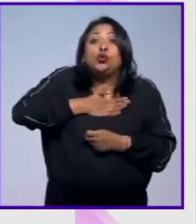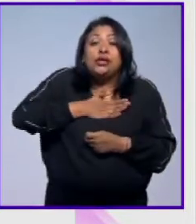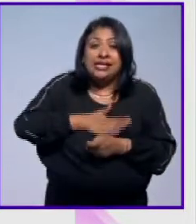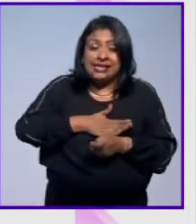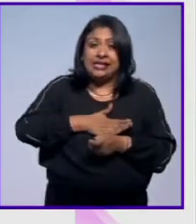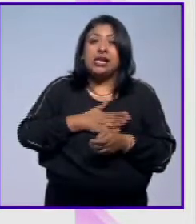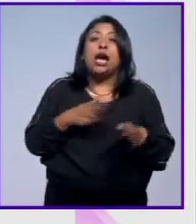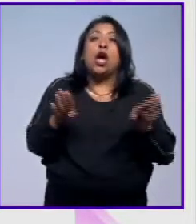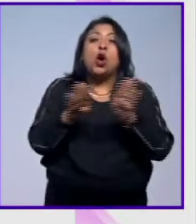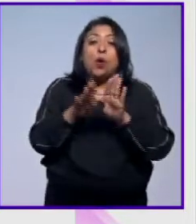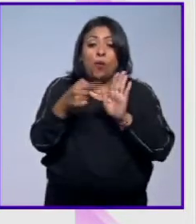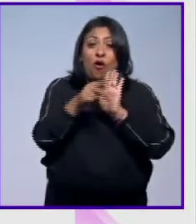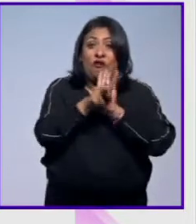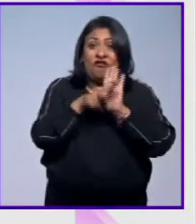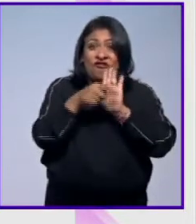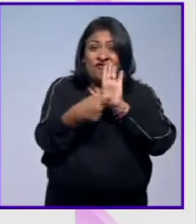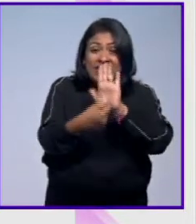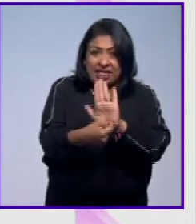un video